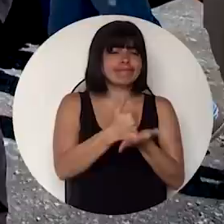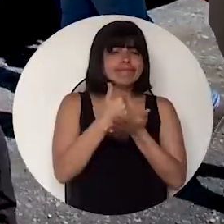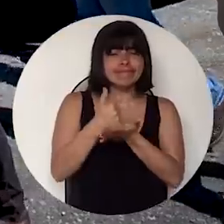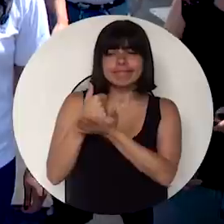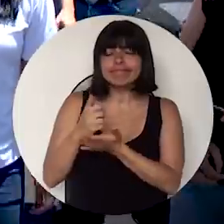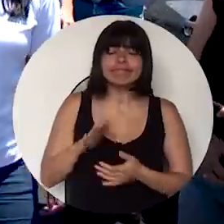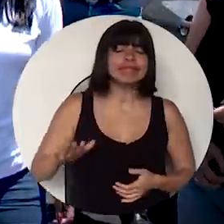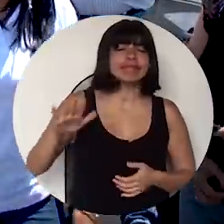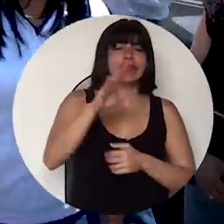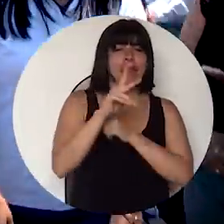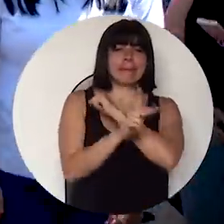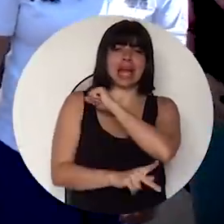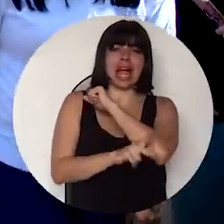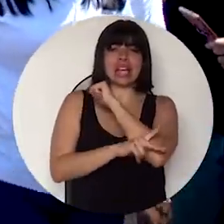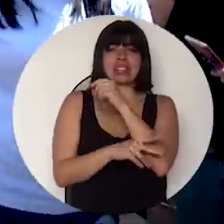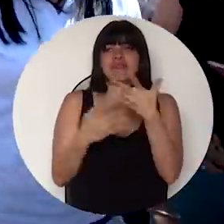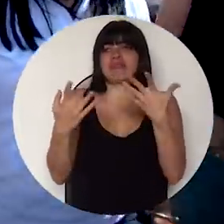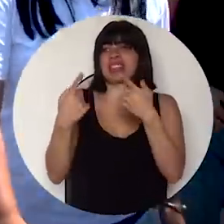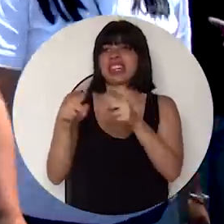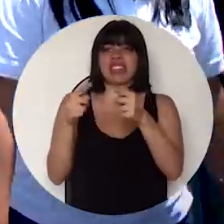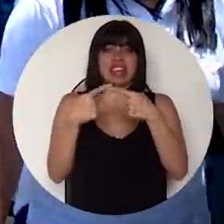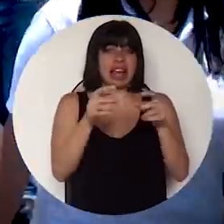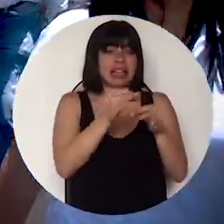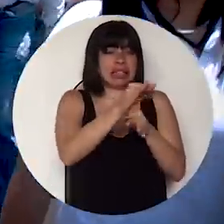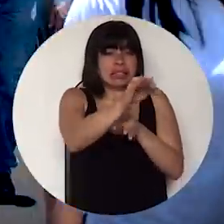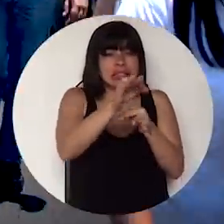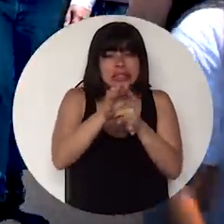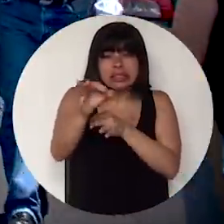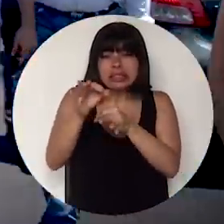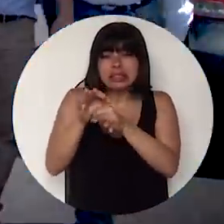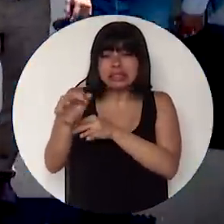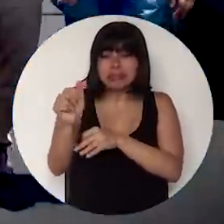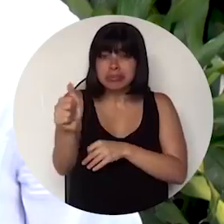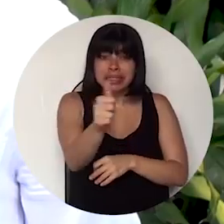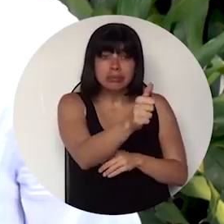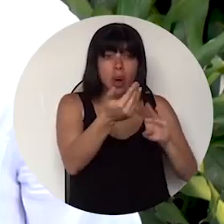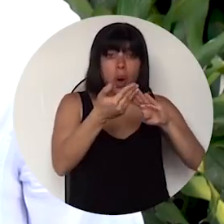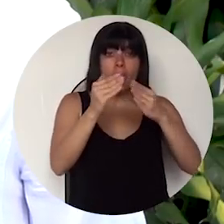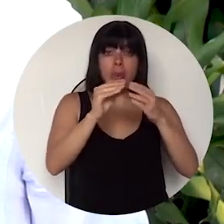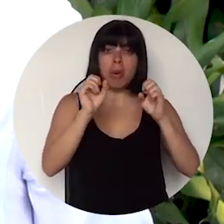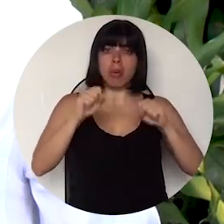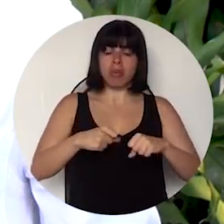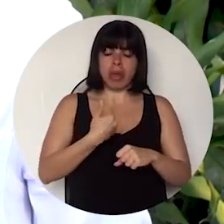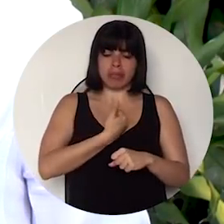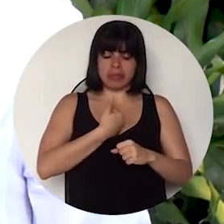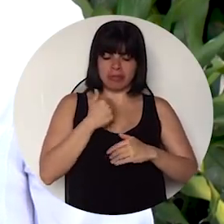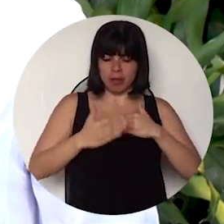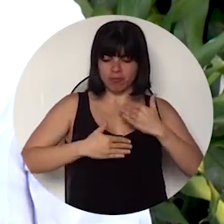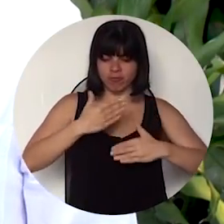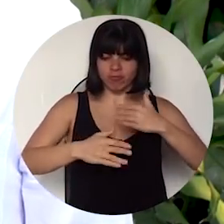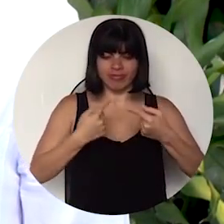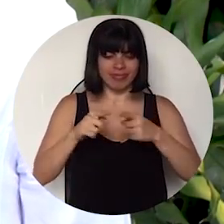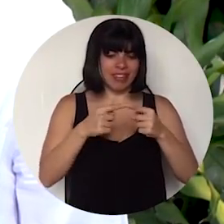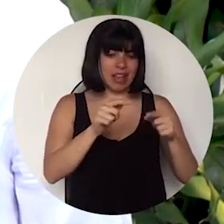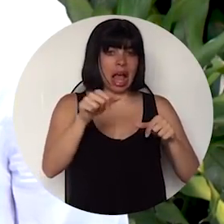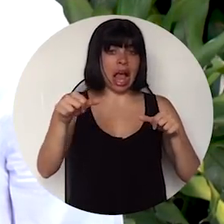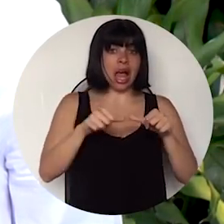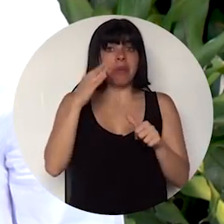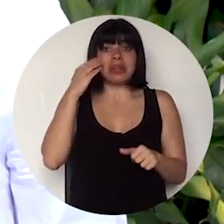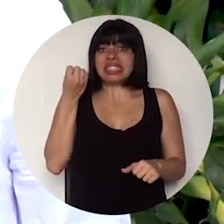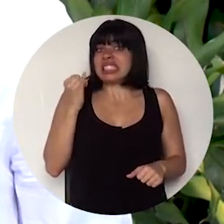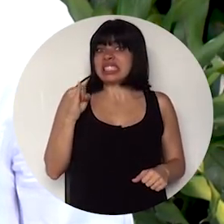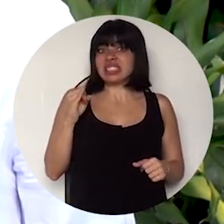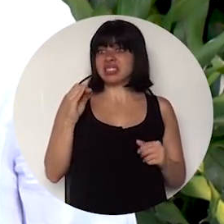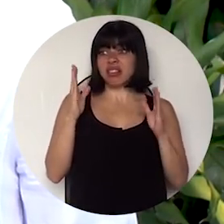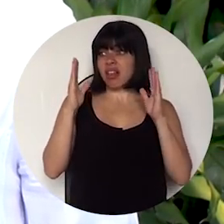a todo el país en diferentes regiones a que las comunidades puedan subsistir en diferentes ámbitos,